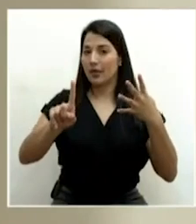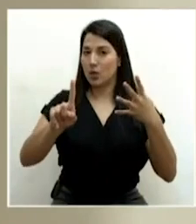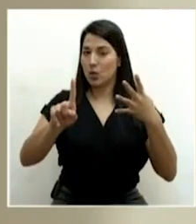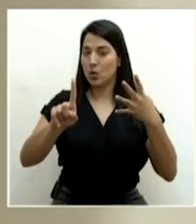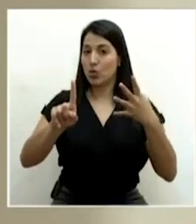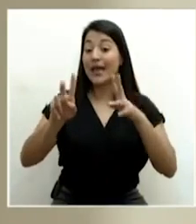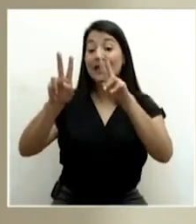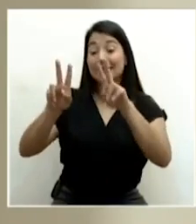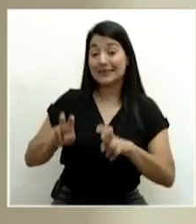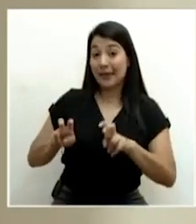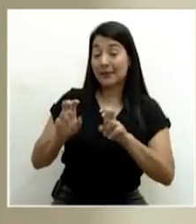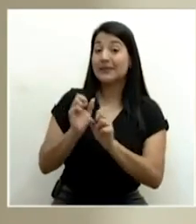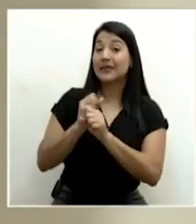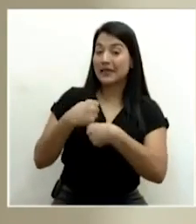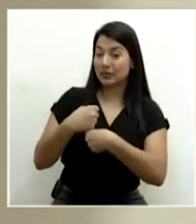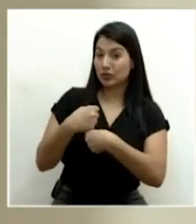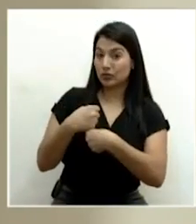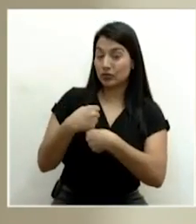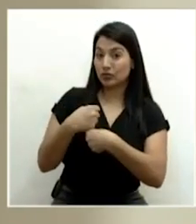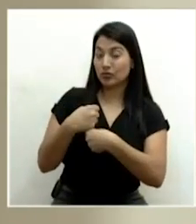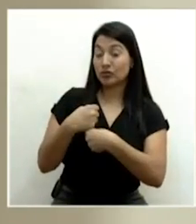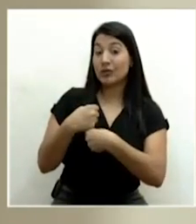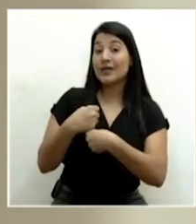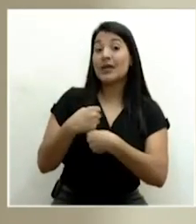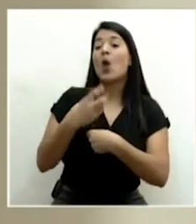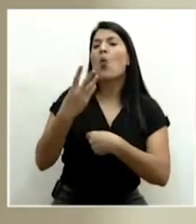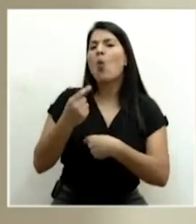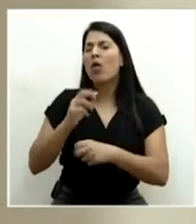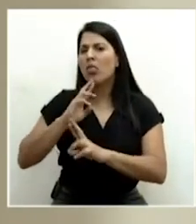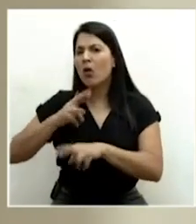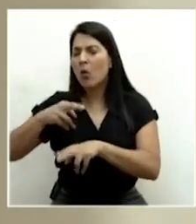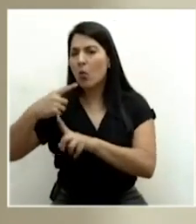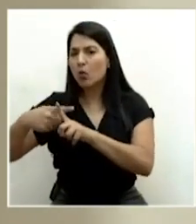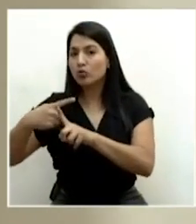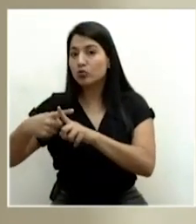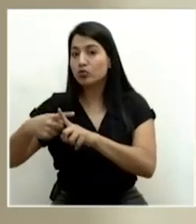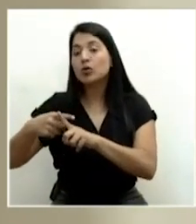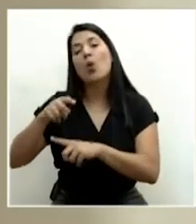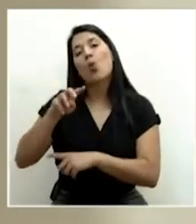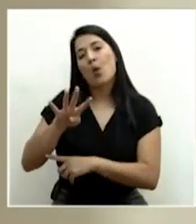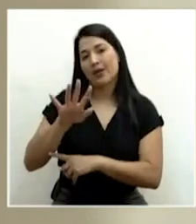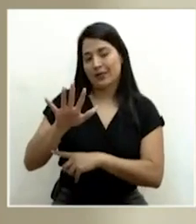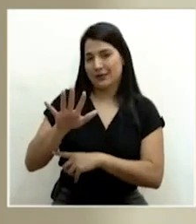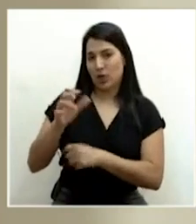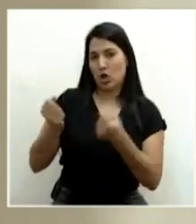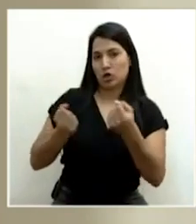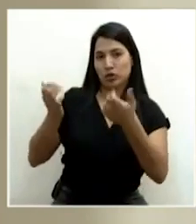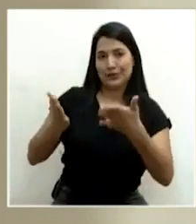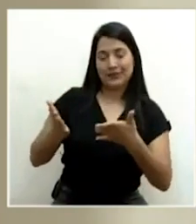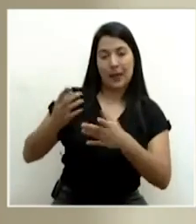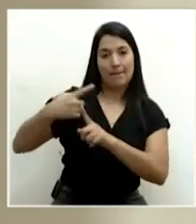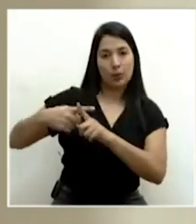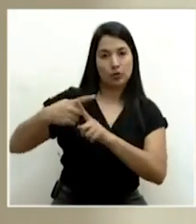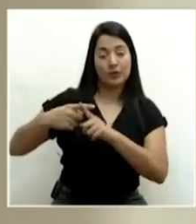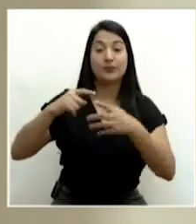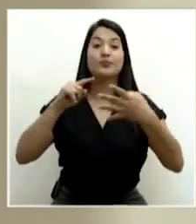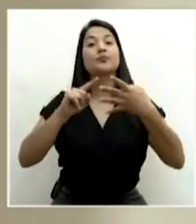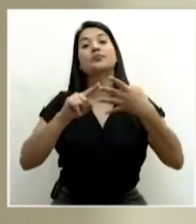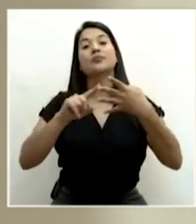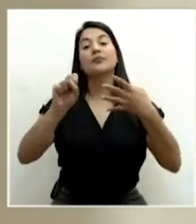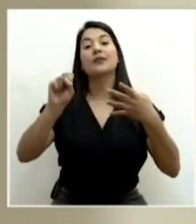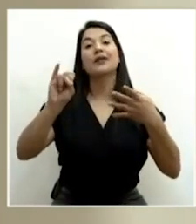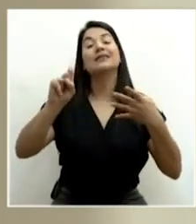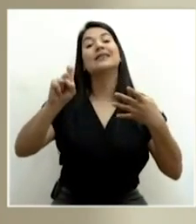pruebas realizadas, de los cuales 45 han dado positivo. En Sigzaola